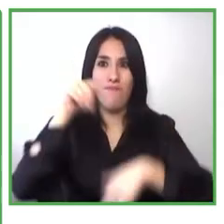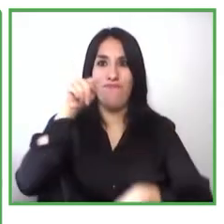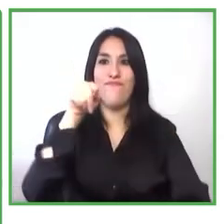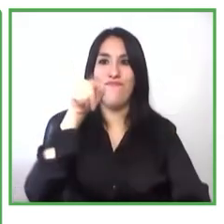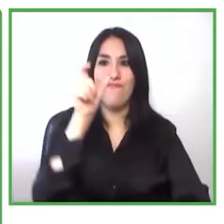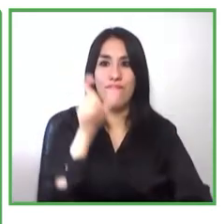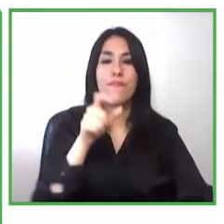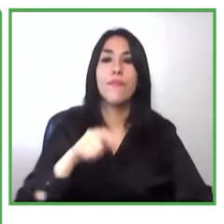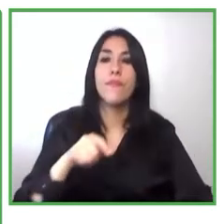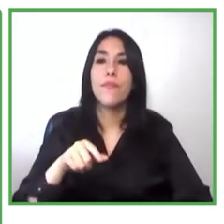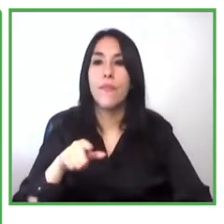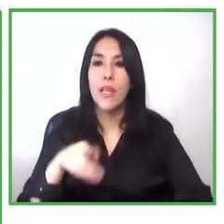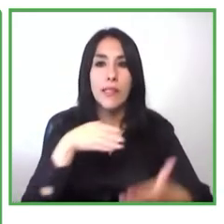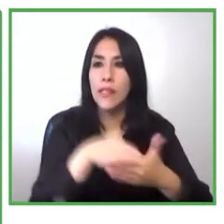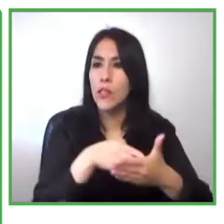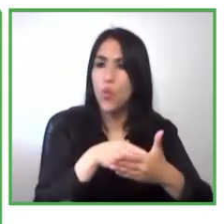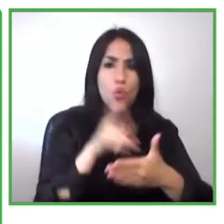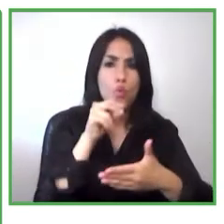actuando como